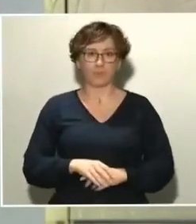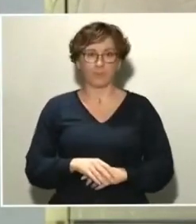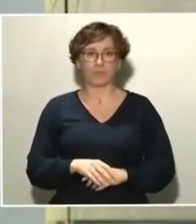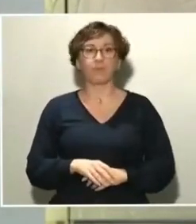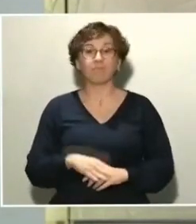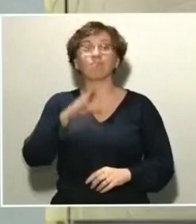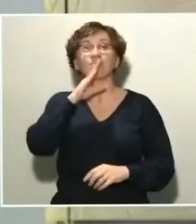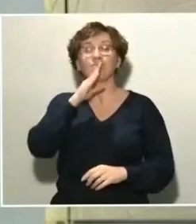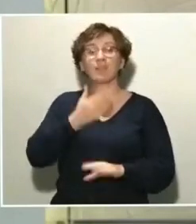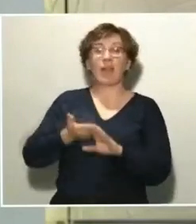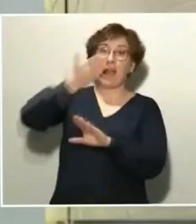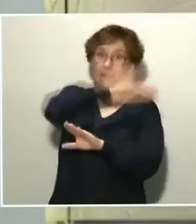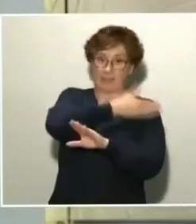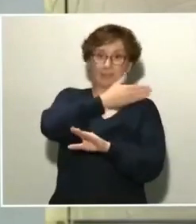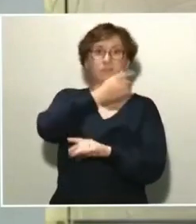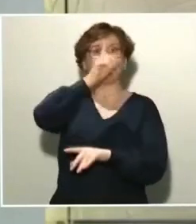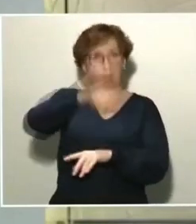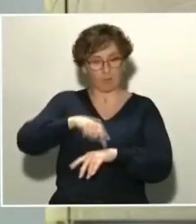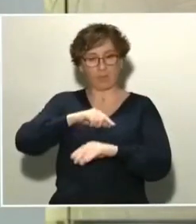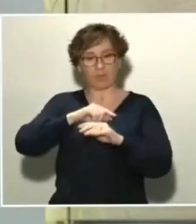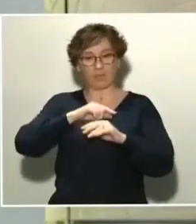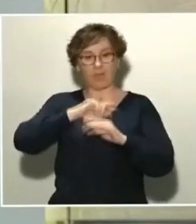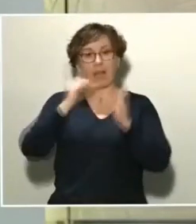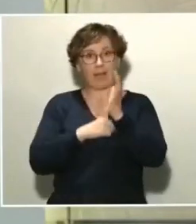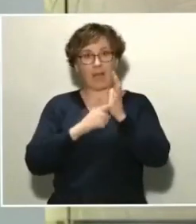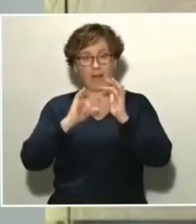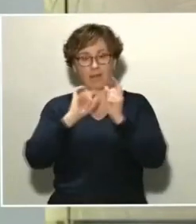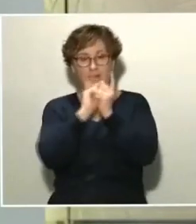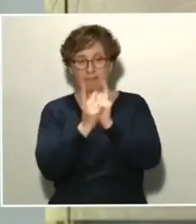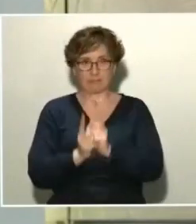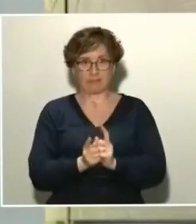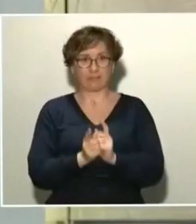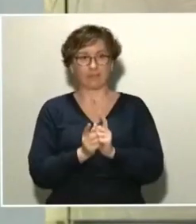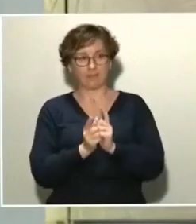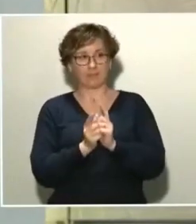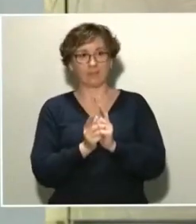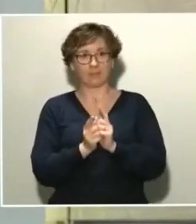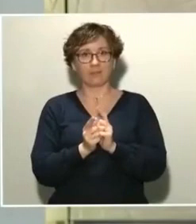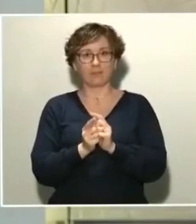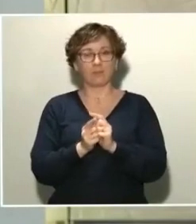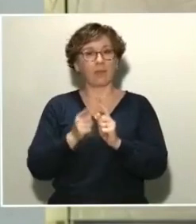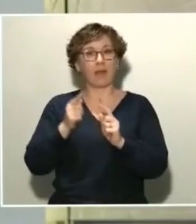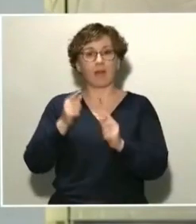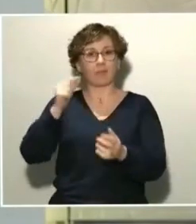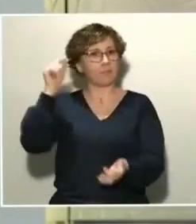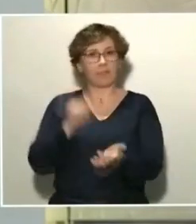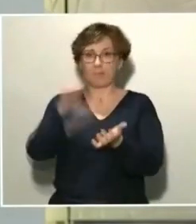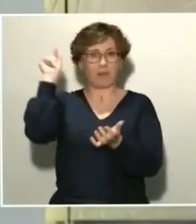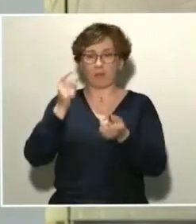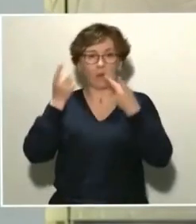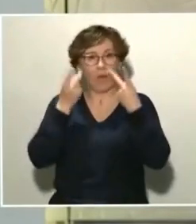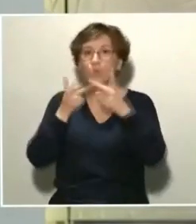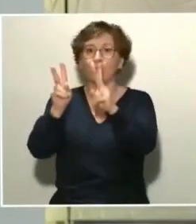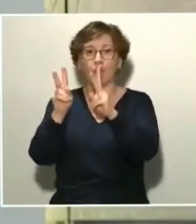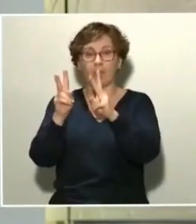también hemos hecho un cambio legal para autorizar de forma inmediata el uso de,